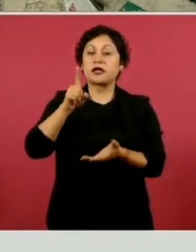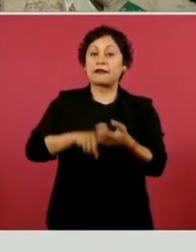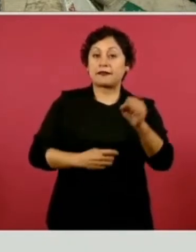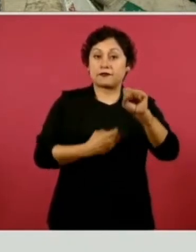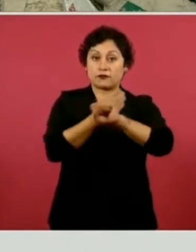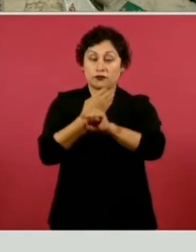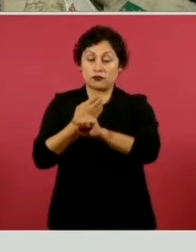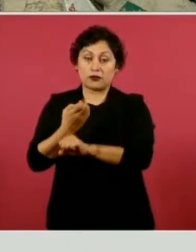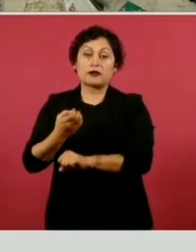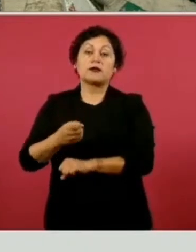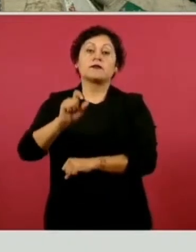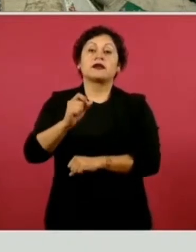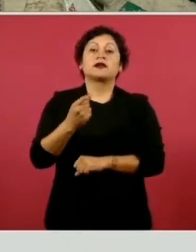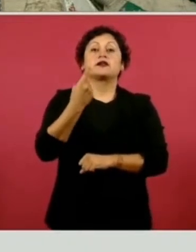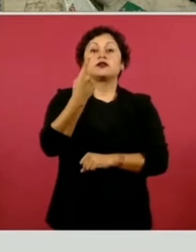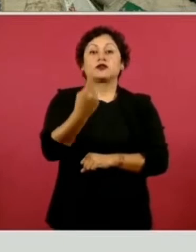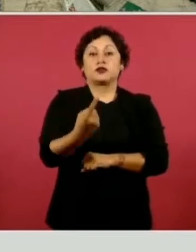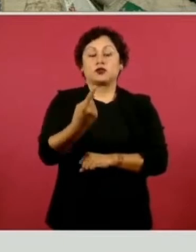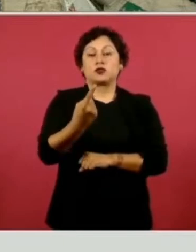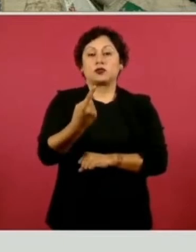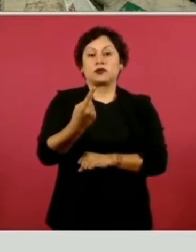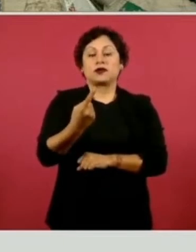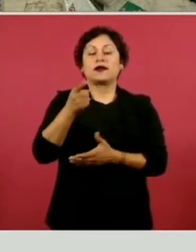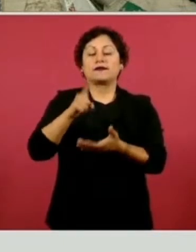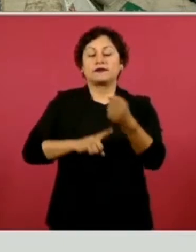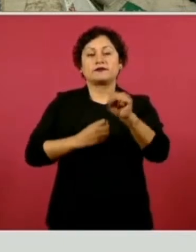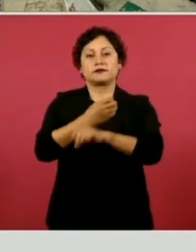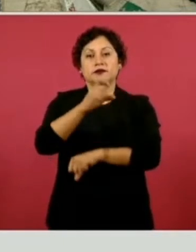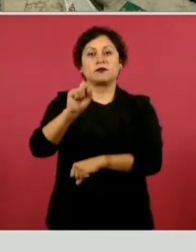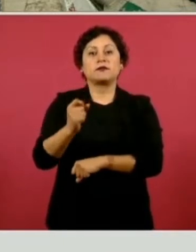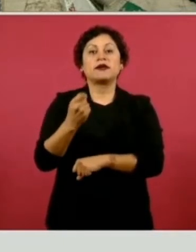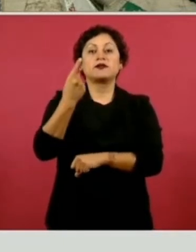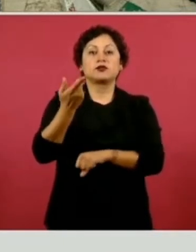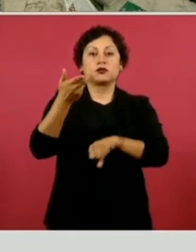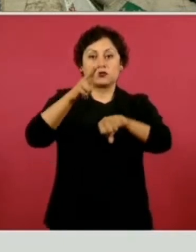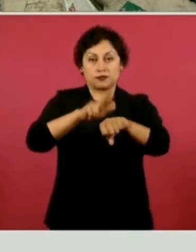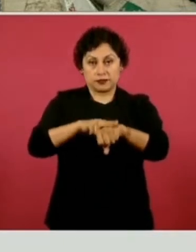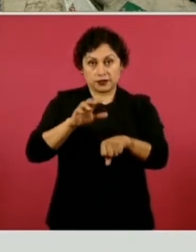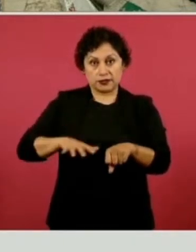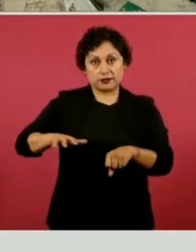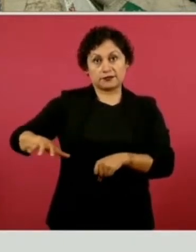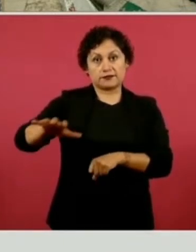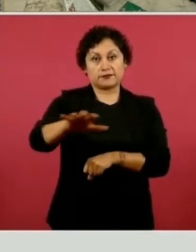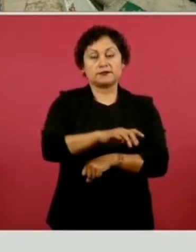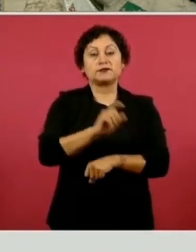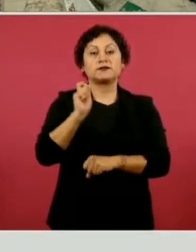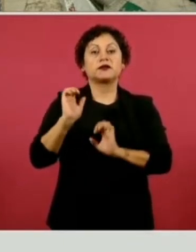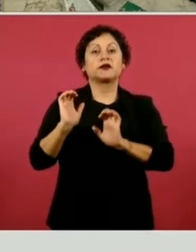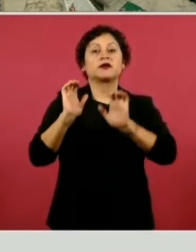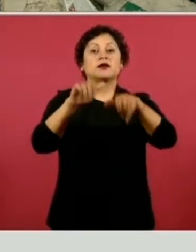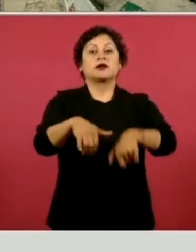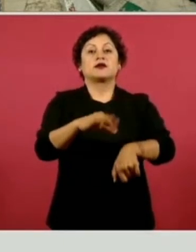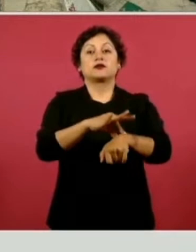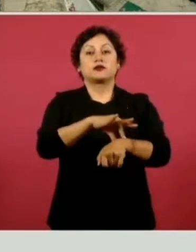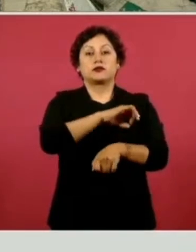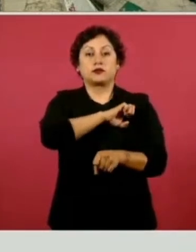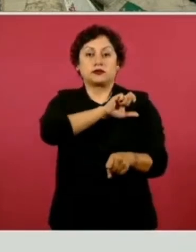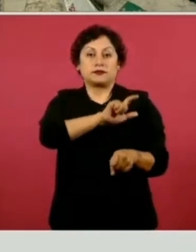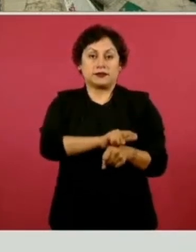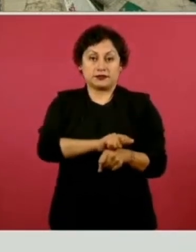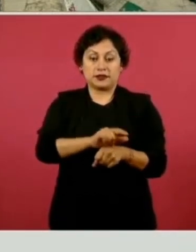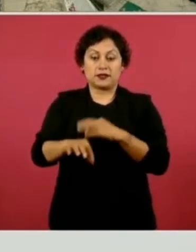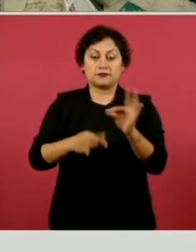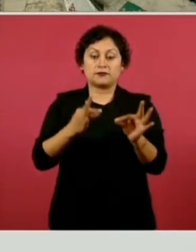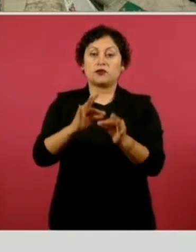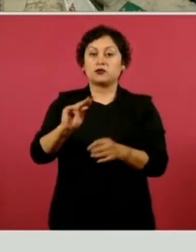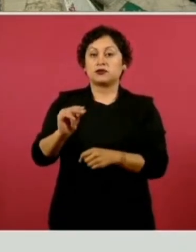Bienestar de Hidalgo, llevamos un 86 por ciento de avance en la contratación de médicos especialistas. El